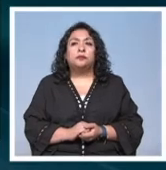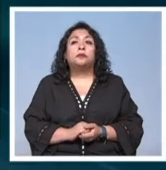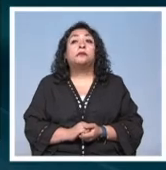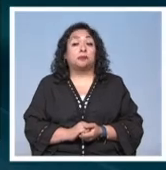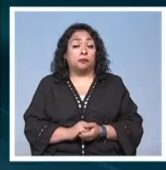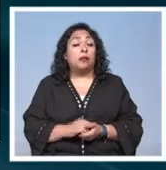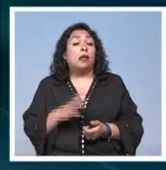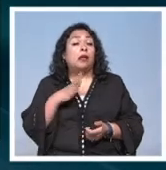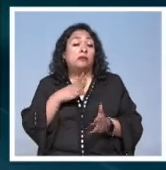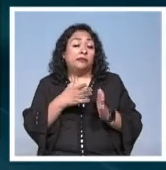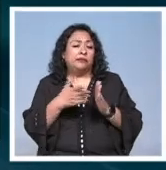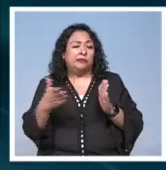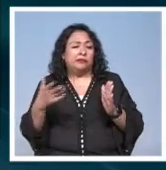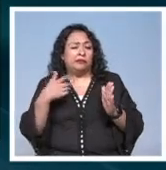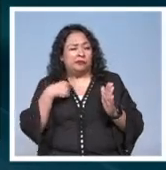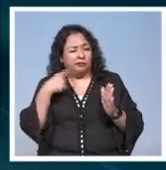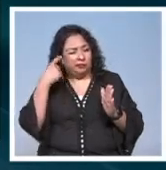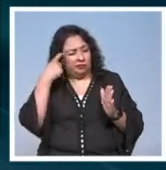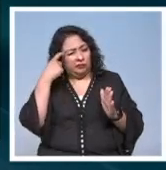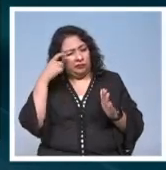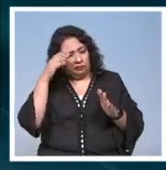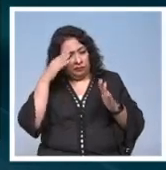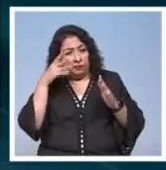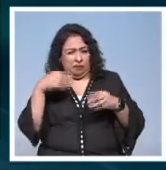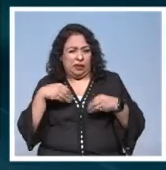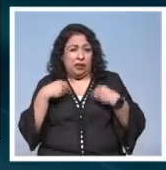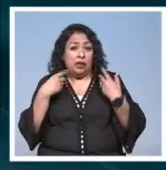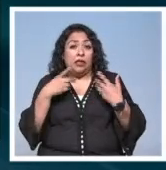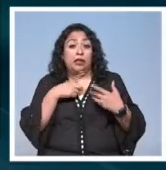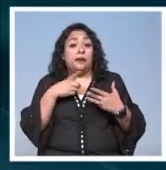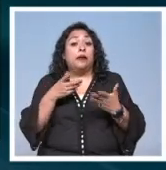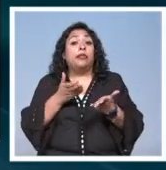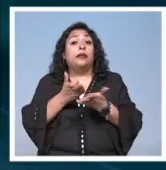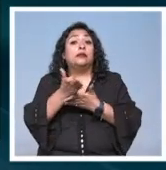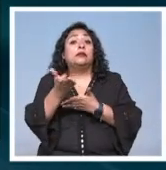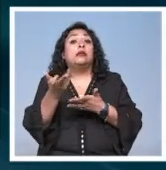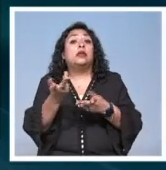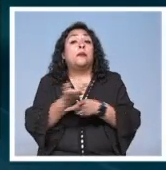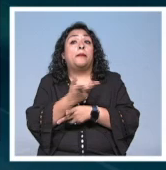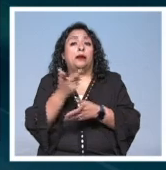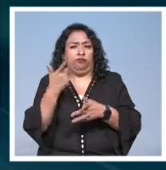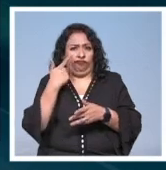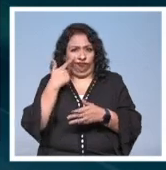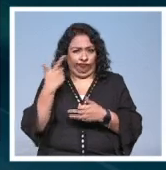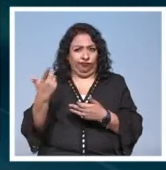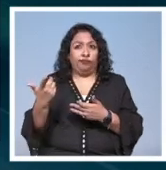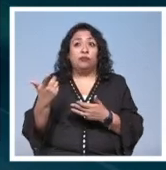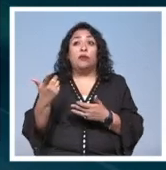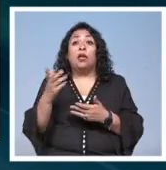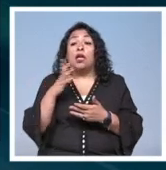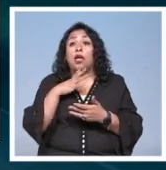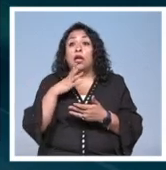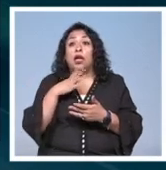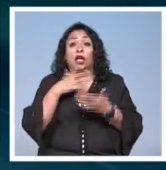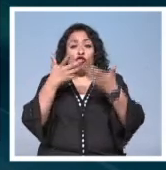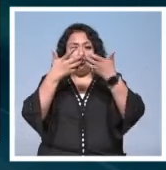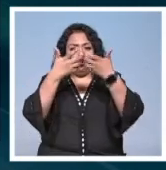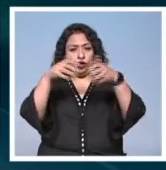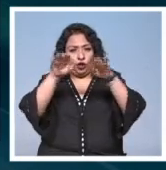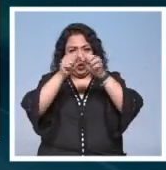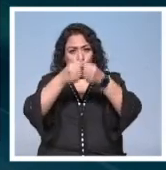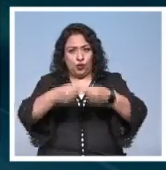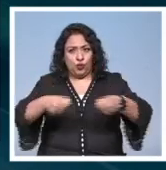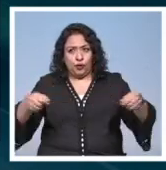Hay momentos de inflexión en la vida que determina nuestro destino, como lo podremos confirmar cuando se levante el telón.